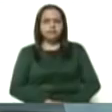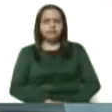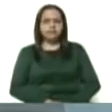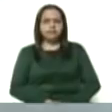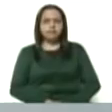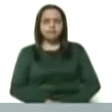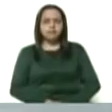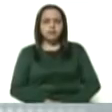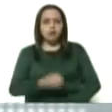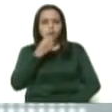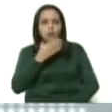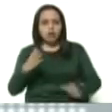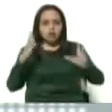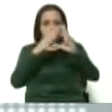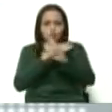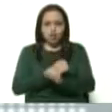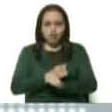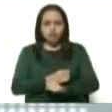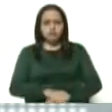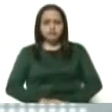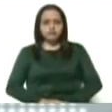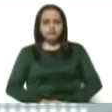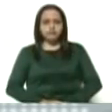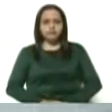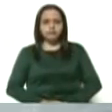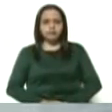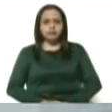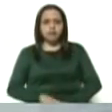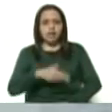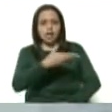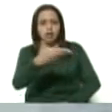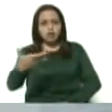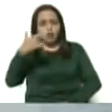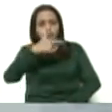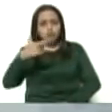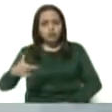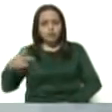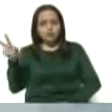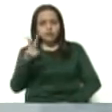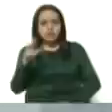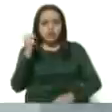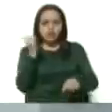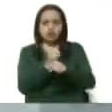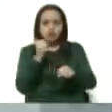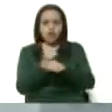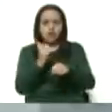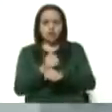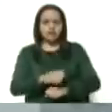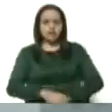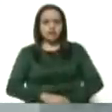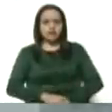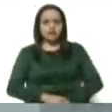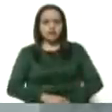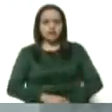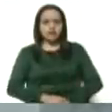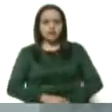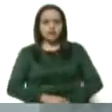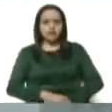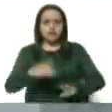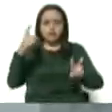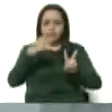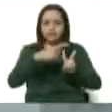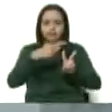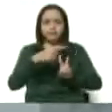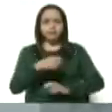Muy buenas noches, Barry. Y buenas noches a todo el pueblo de Venezuela y a los trabajadores y trabajadoras de Venezuela